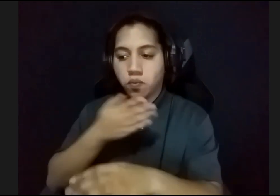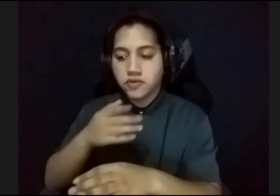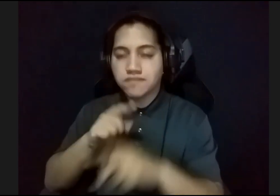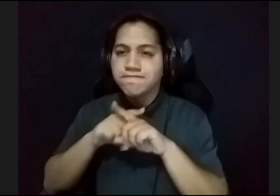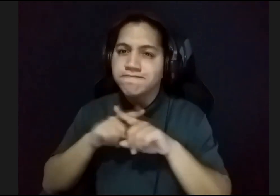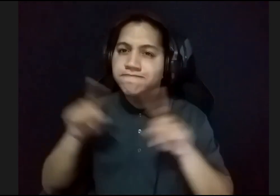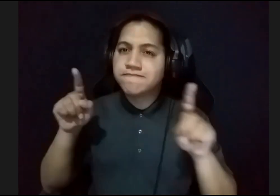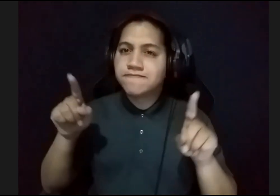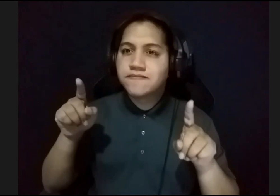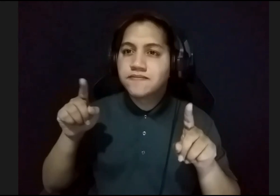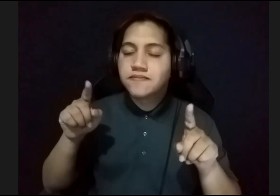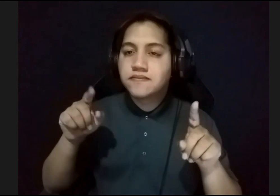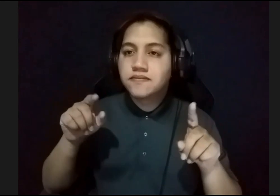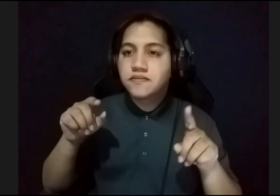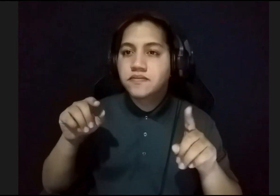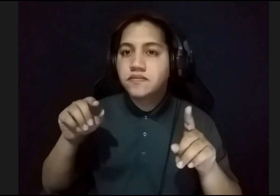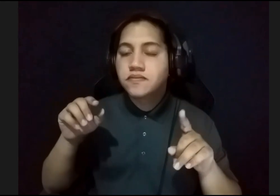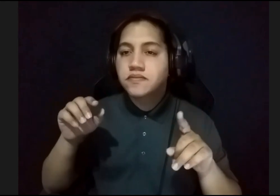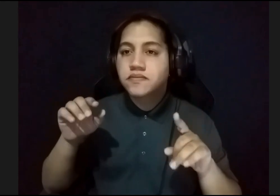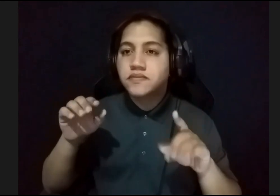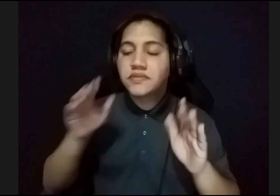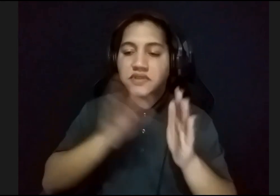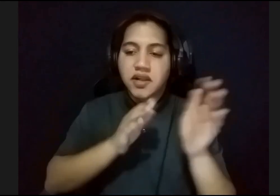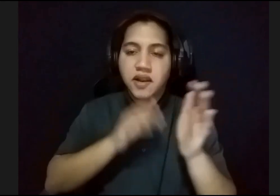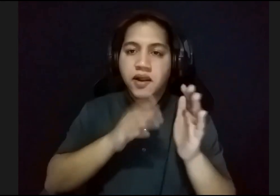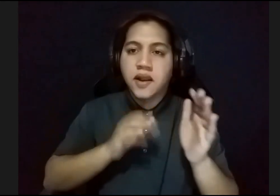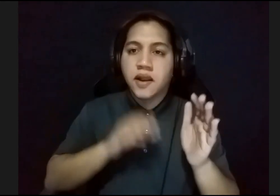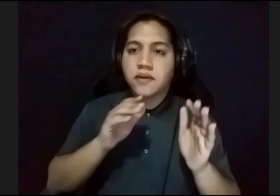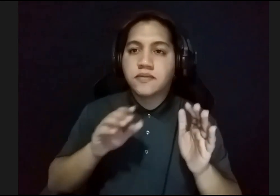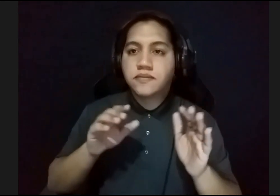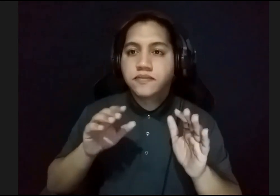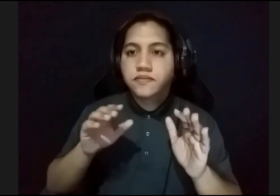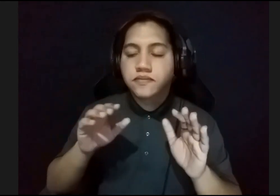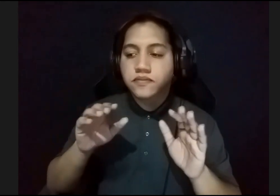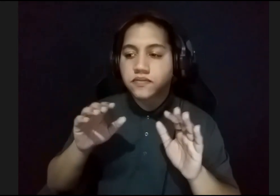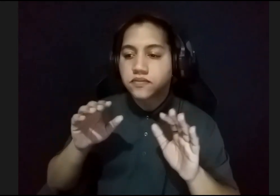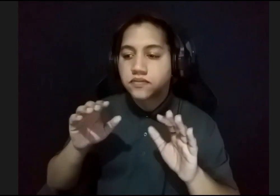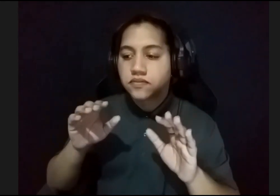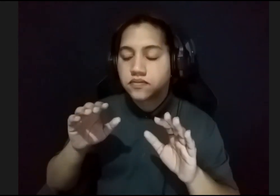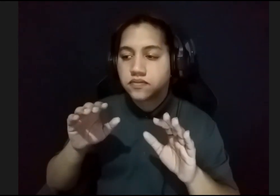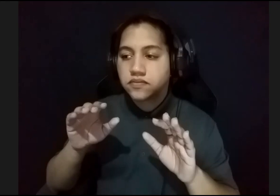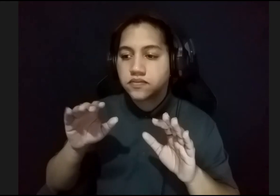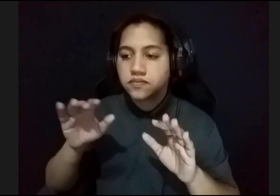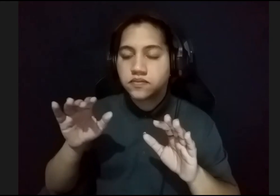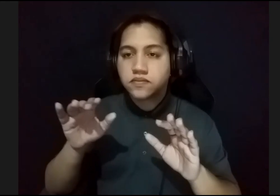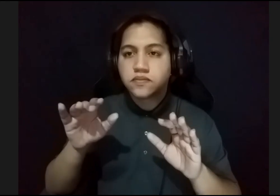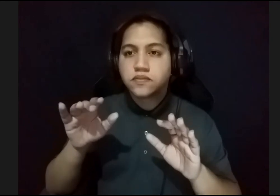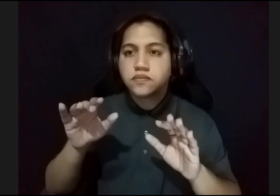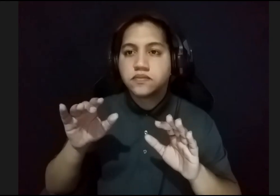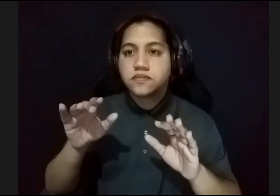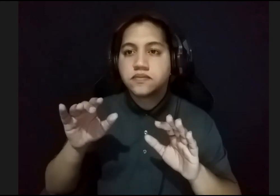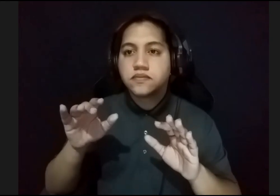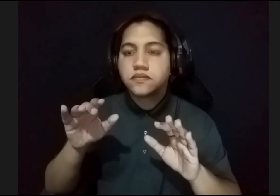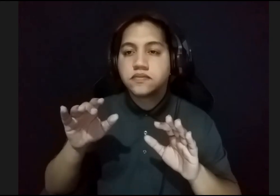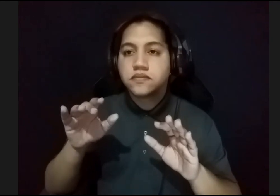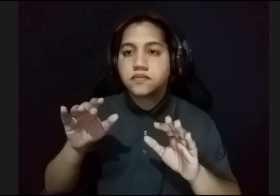mural de la plena como tal, porque el mural de la plena era más iconográfico. Fue